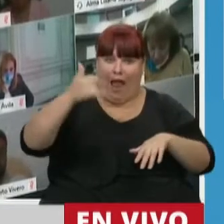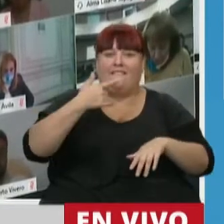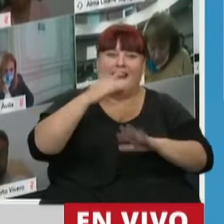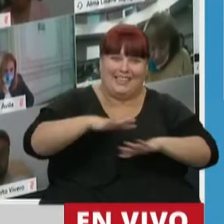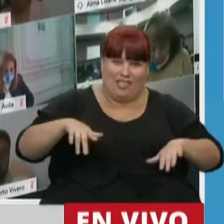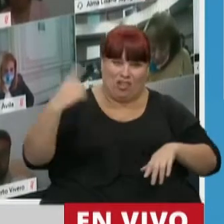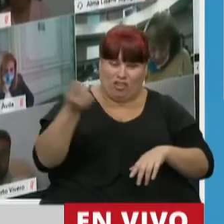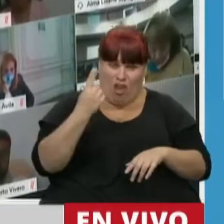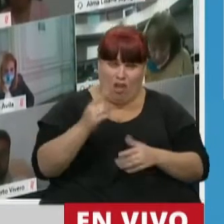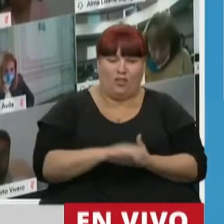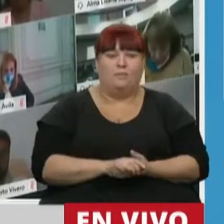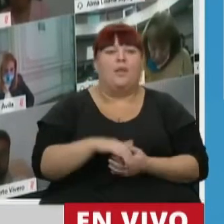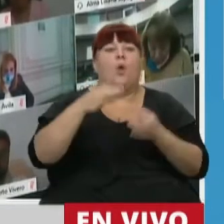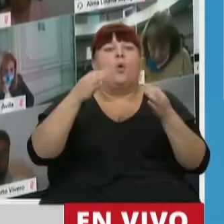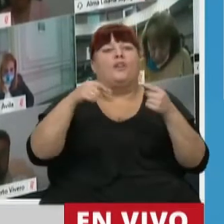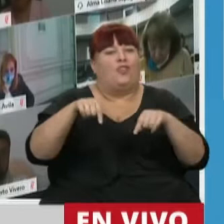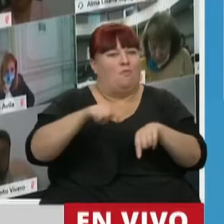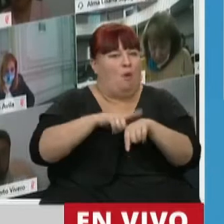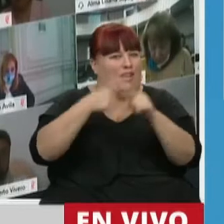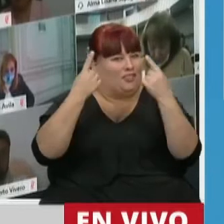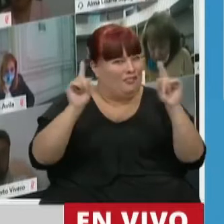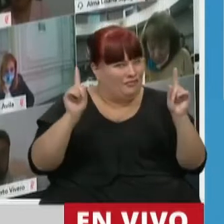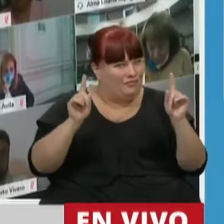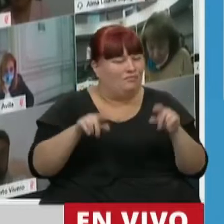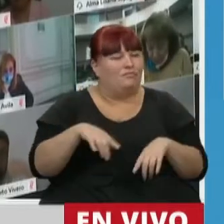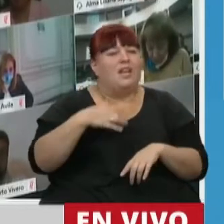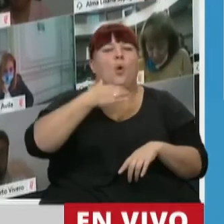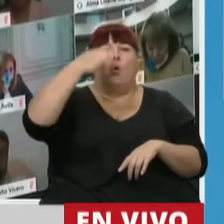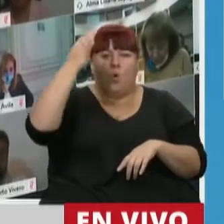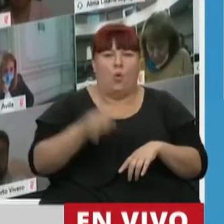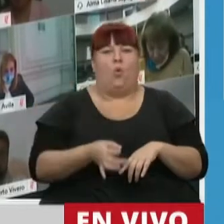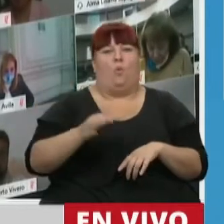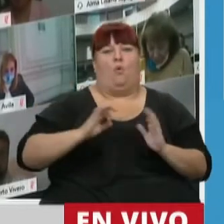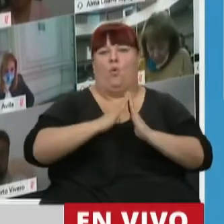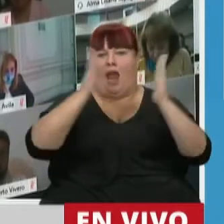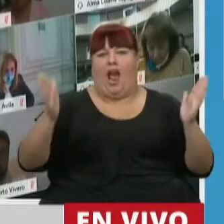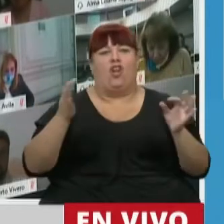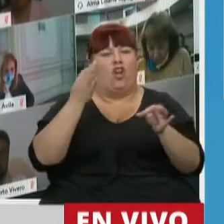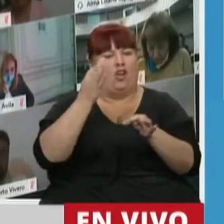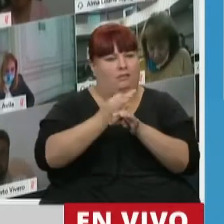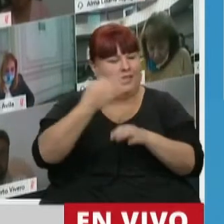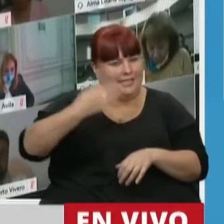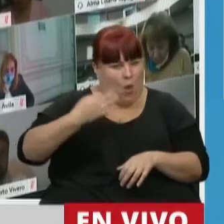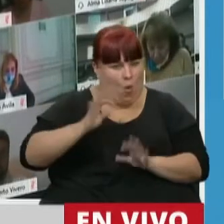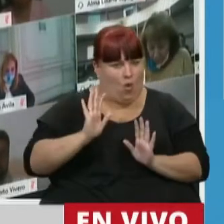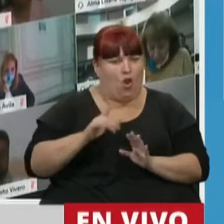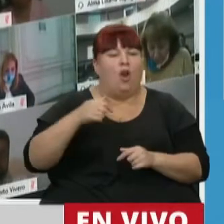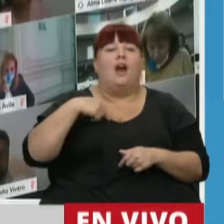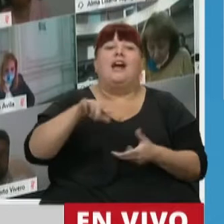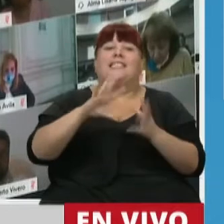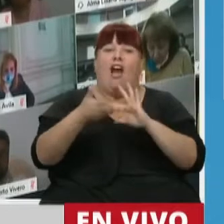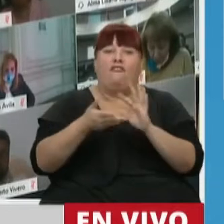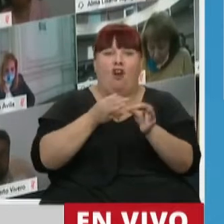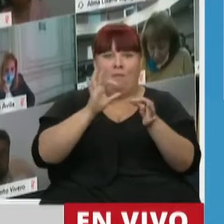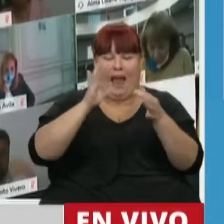y niñas en esta excepcionalidad garantiza el año lectivo. Le estamos llevando de esta